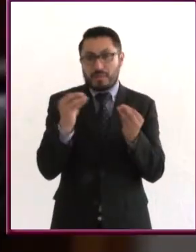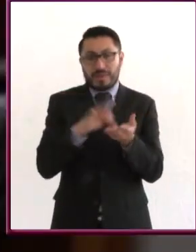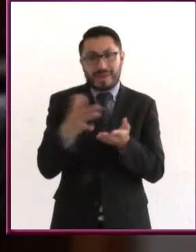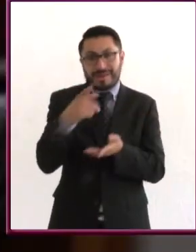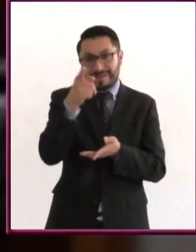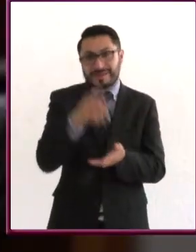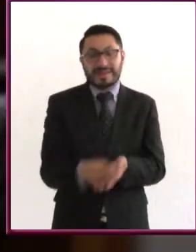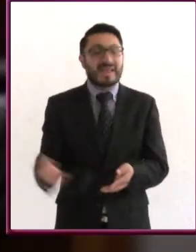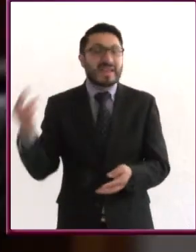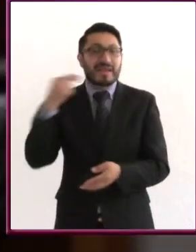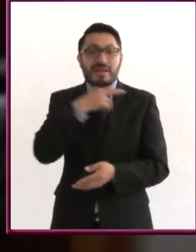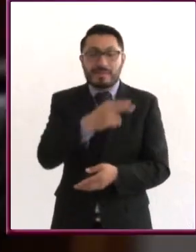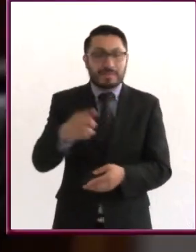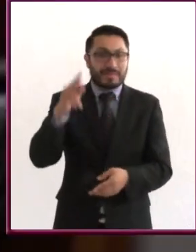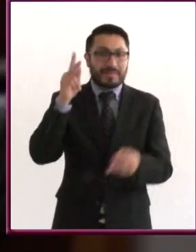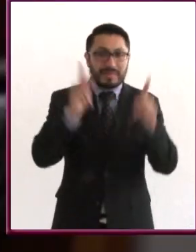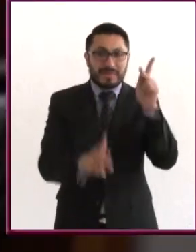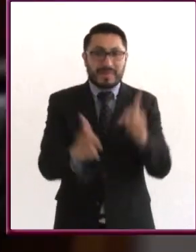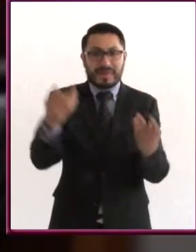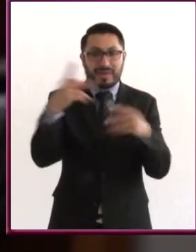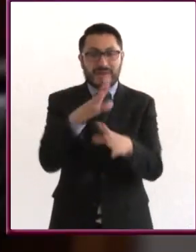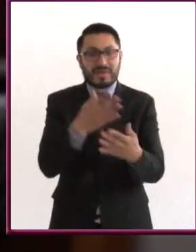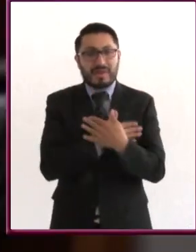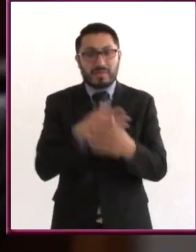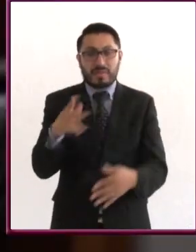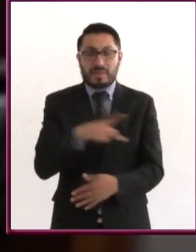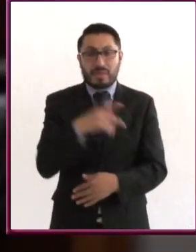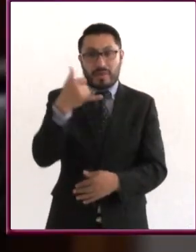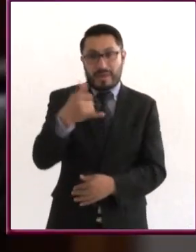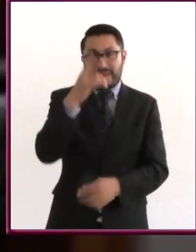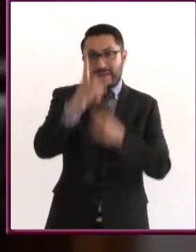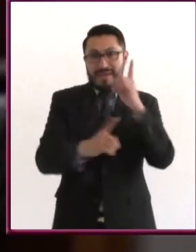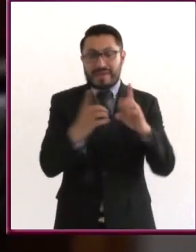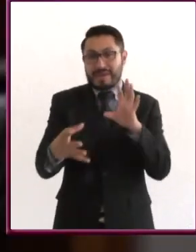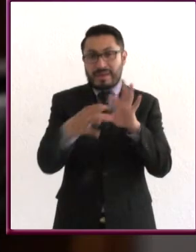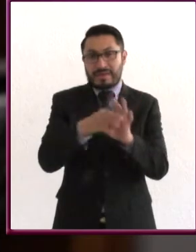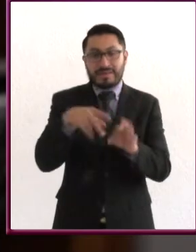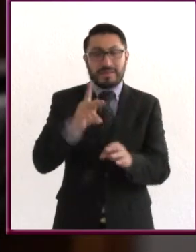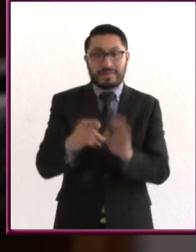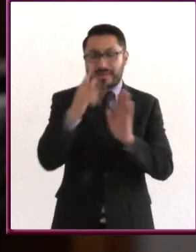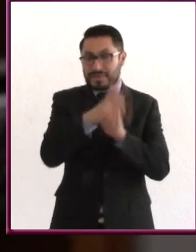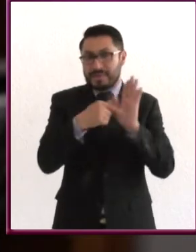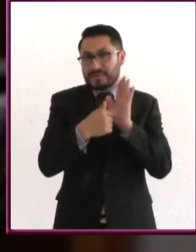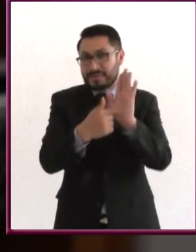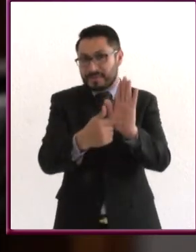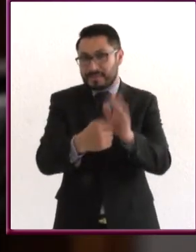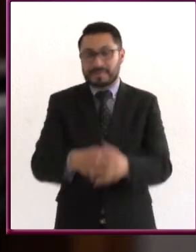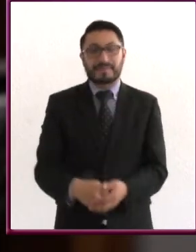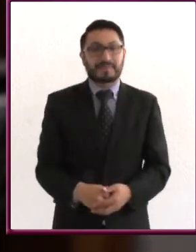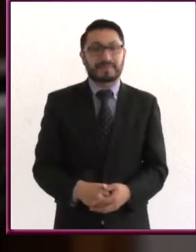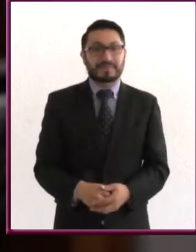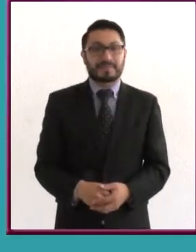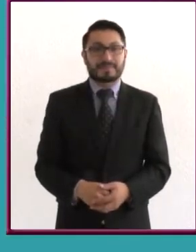Muy pronto vamos a tener una charla sobre amor propio y deporte, pero primero vayamos a ver esta cápsula.